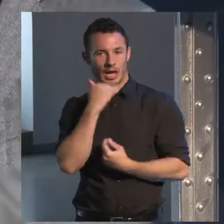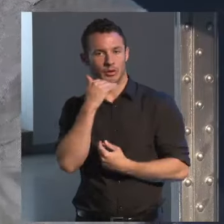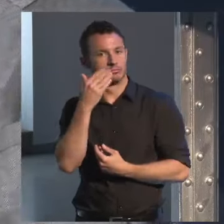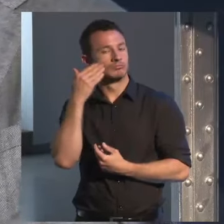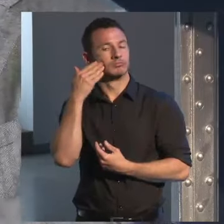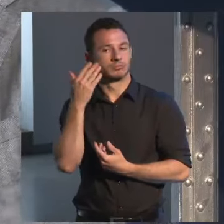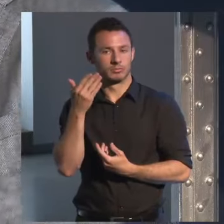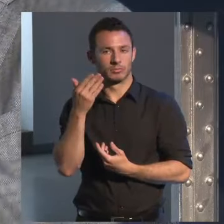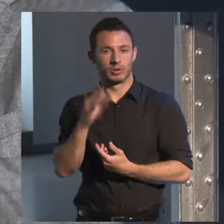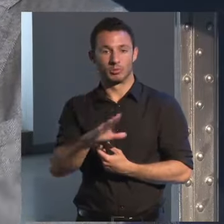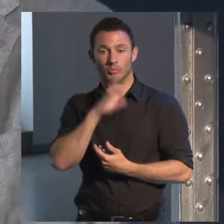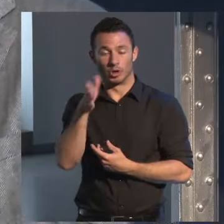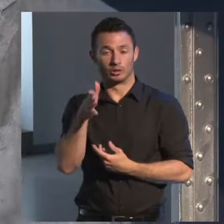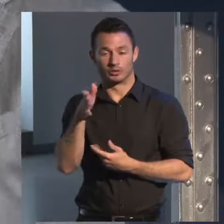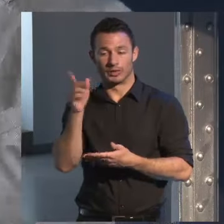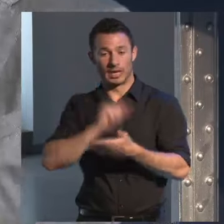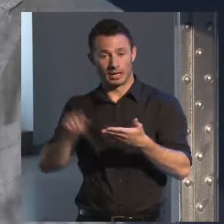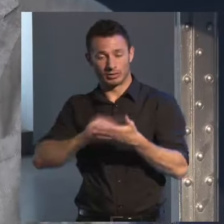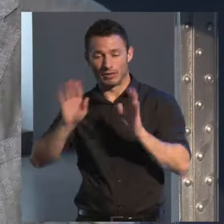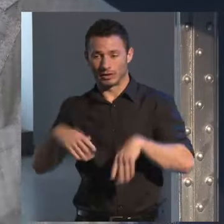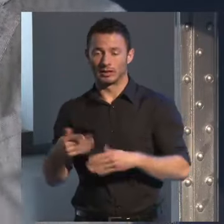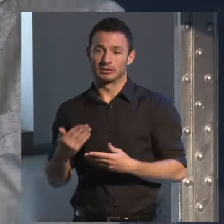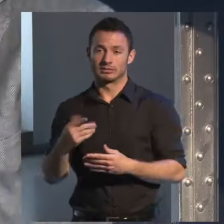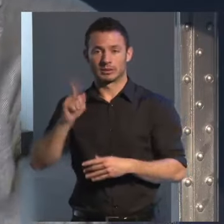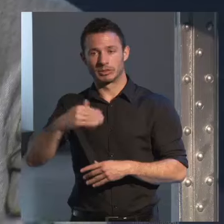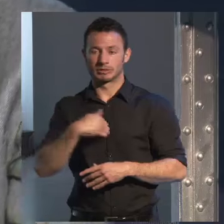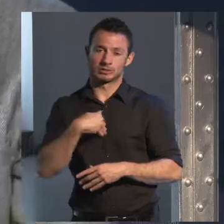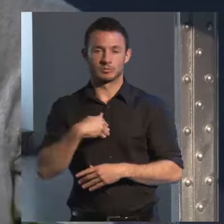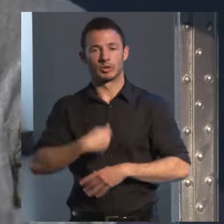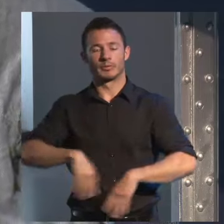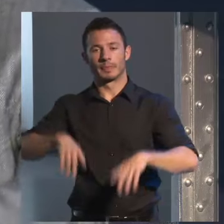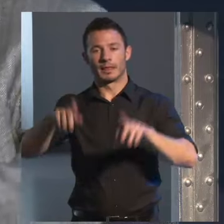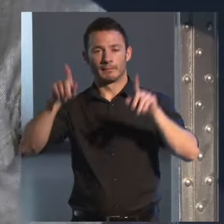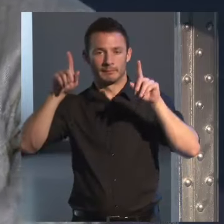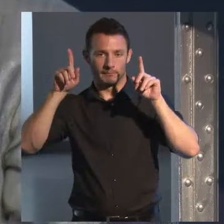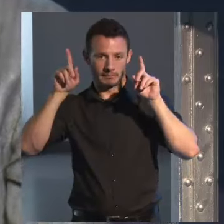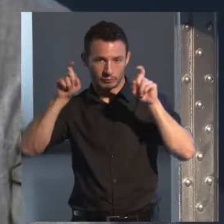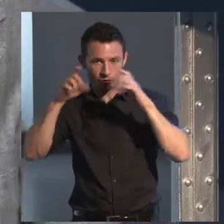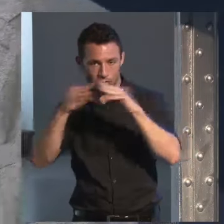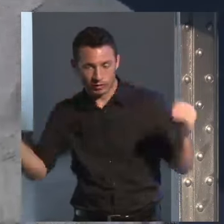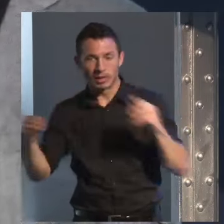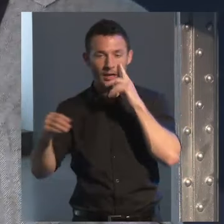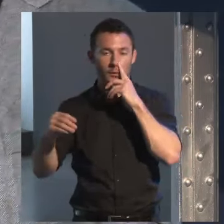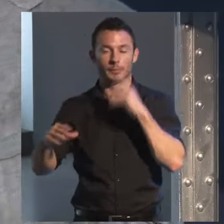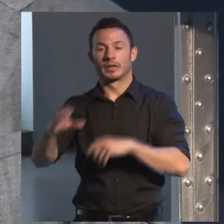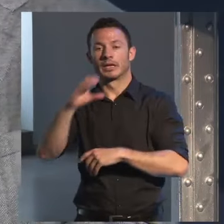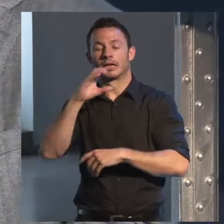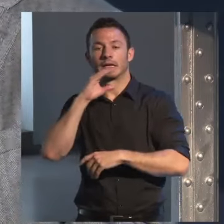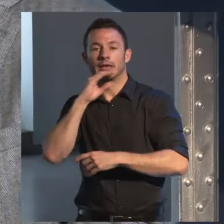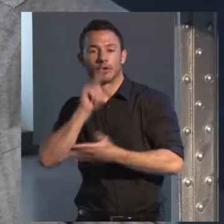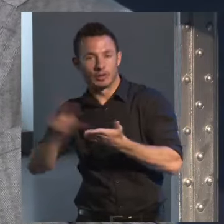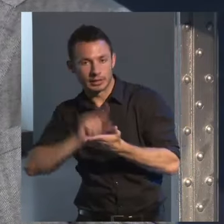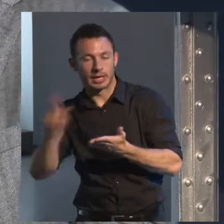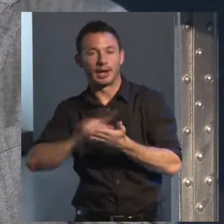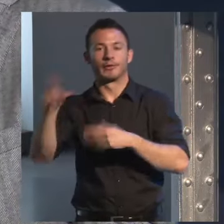eso los escritores hemos tenido que ser periodistas guionistas de cines profesores universitarios y críticos literarios hemos tenido que